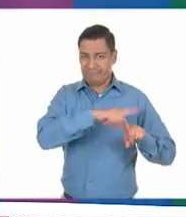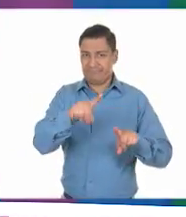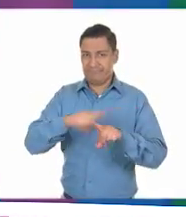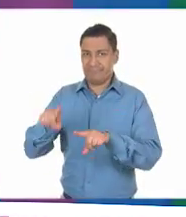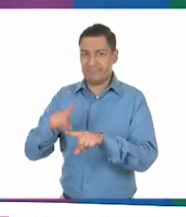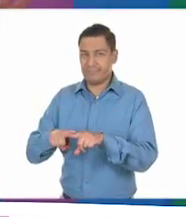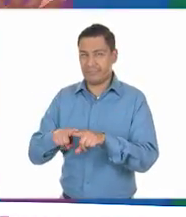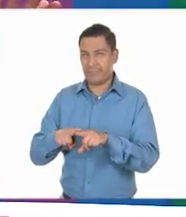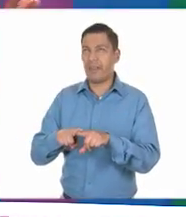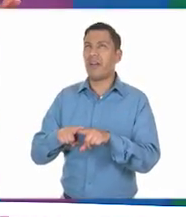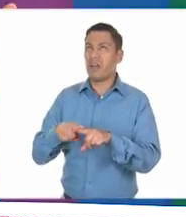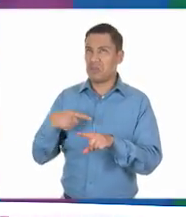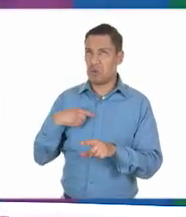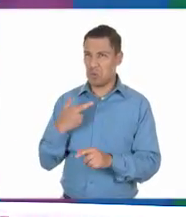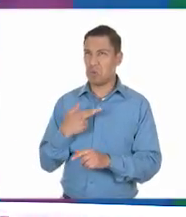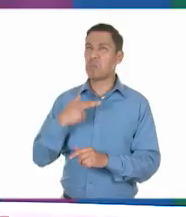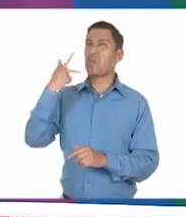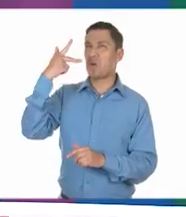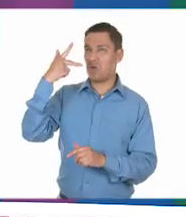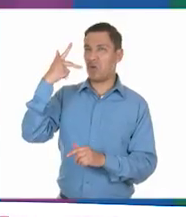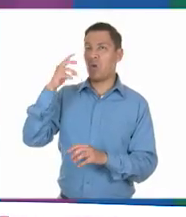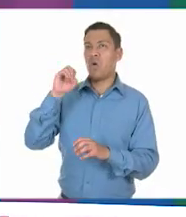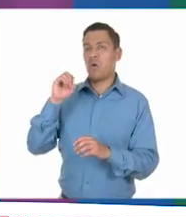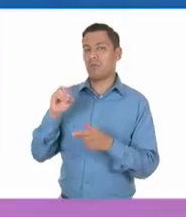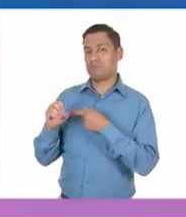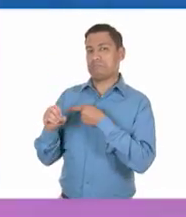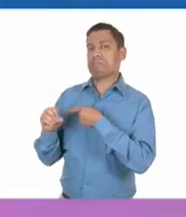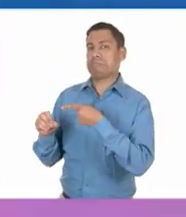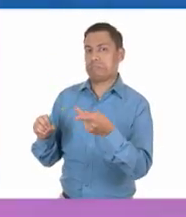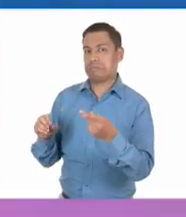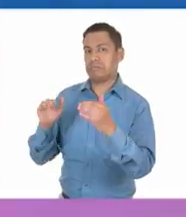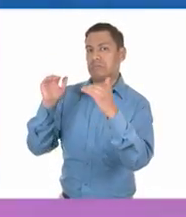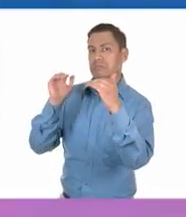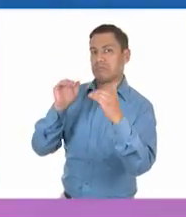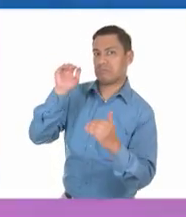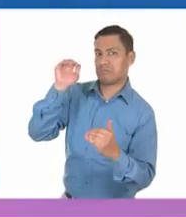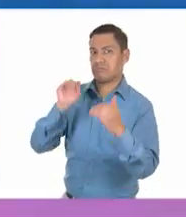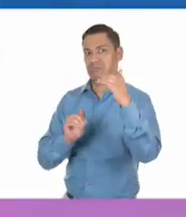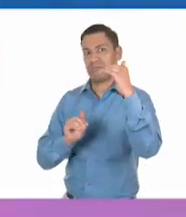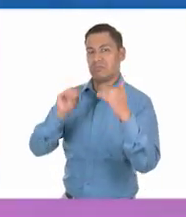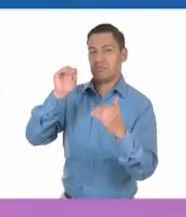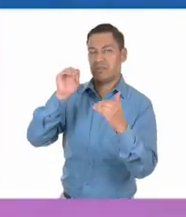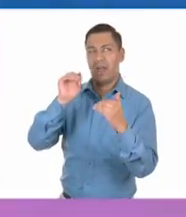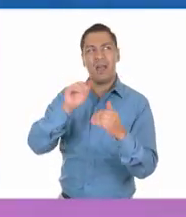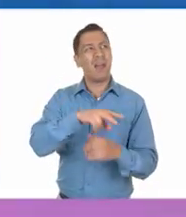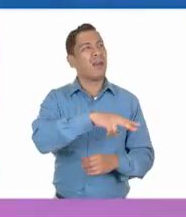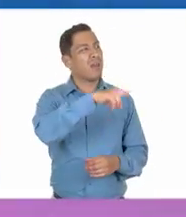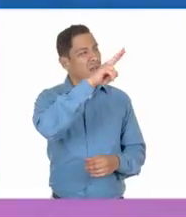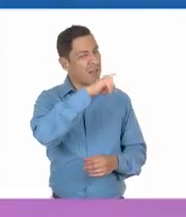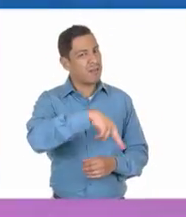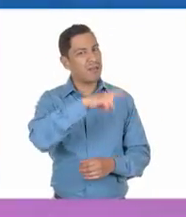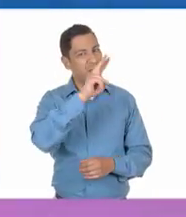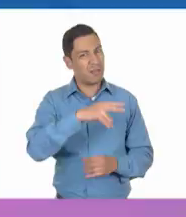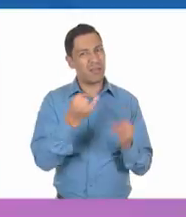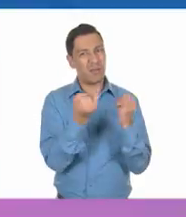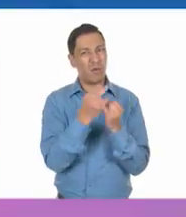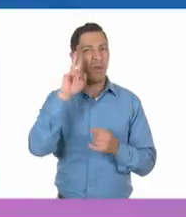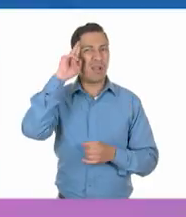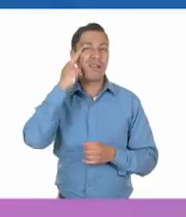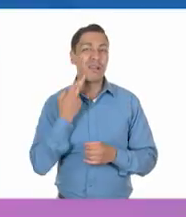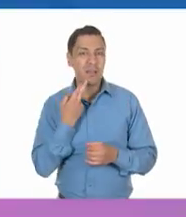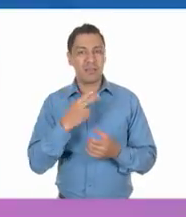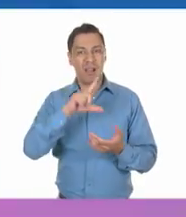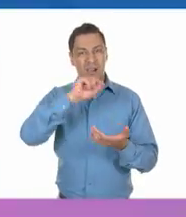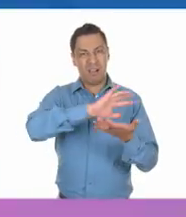son razones para vivir mejor o peor. Claro, como el caso del racismo y la desigualdad económica, porque